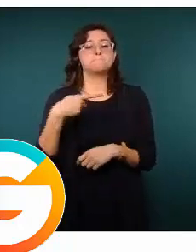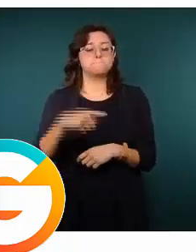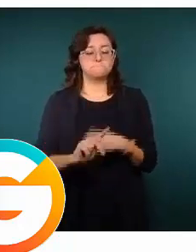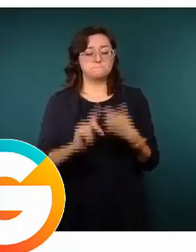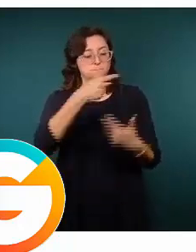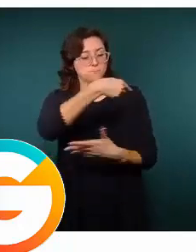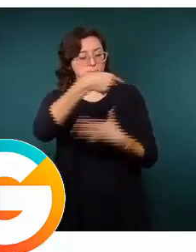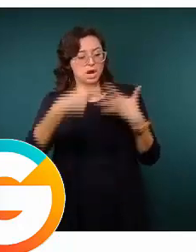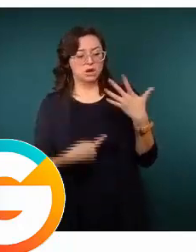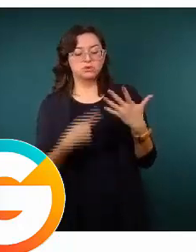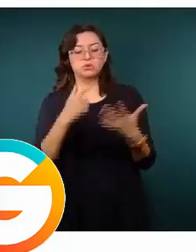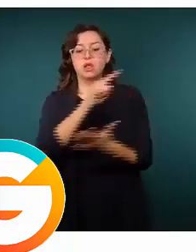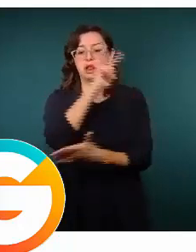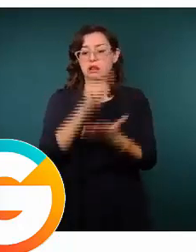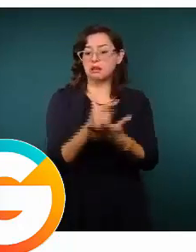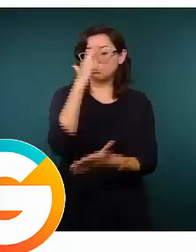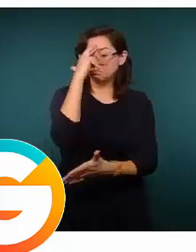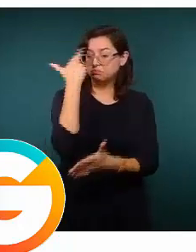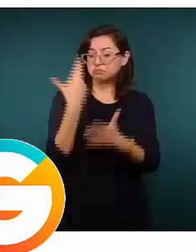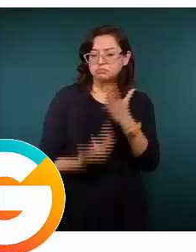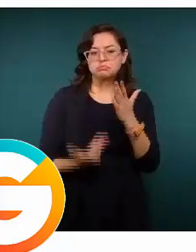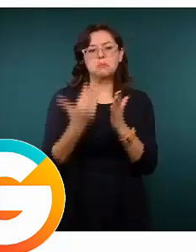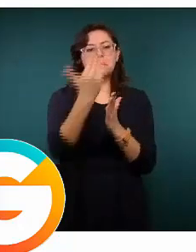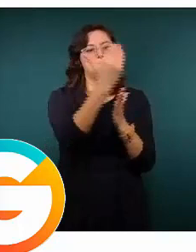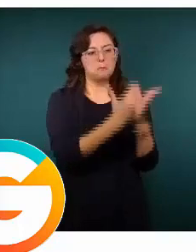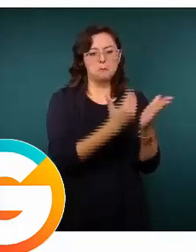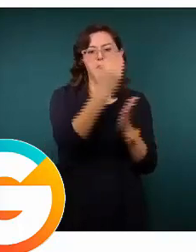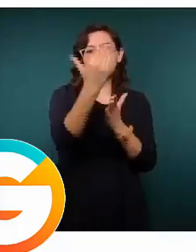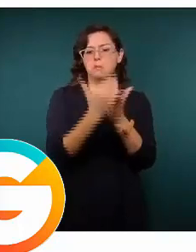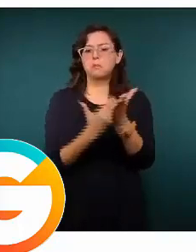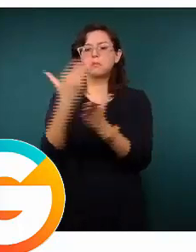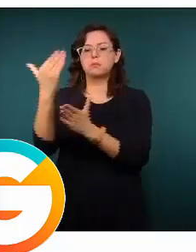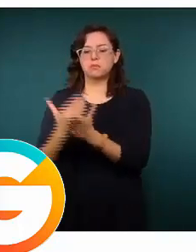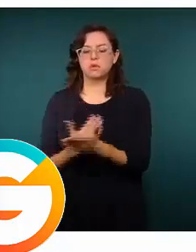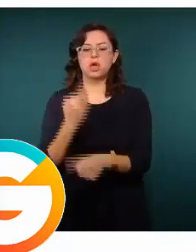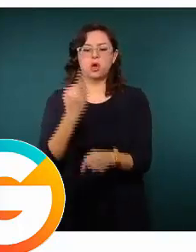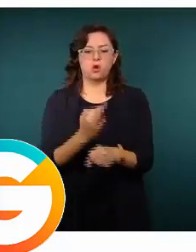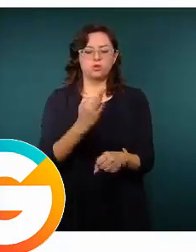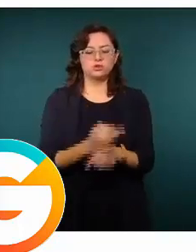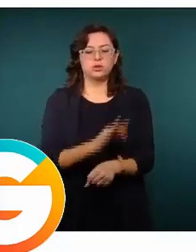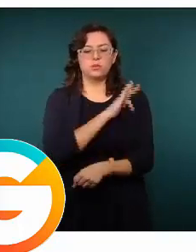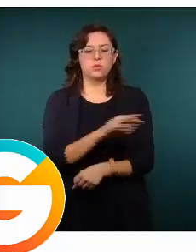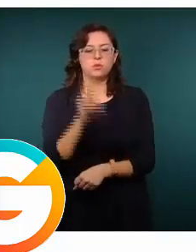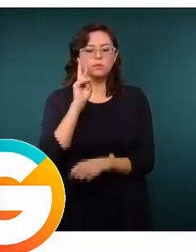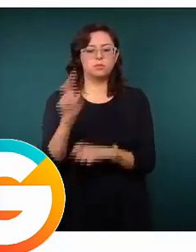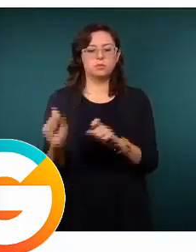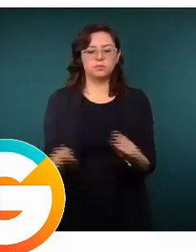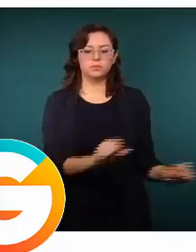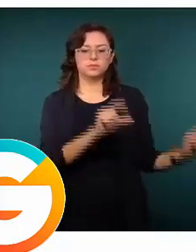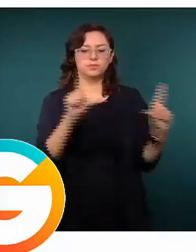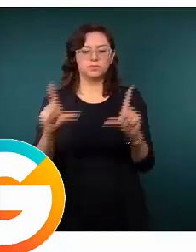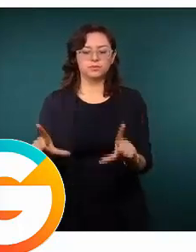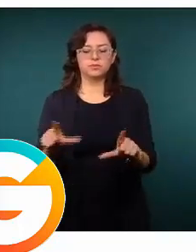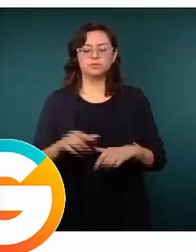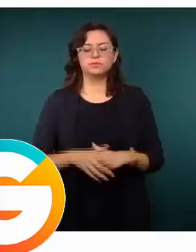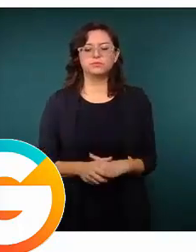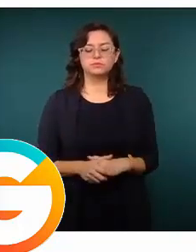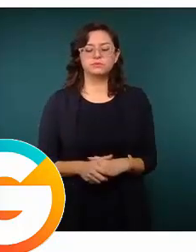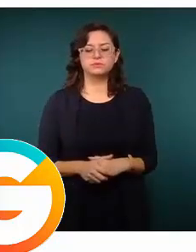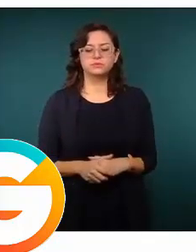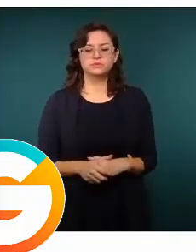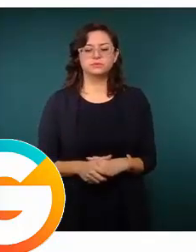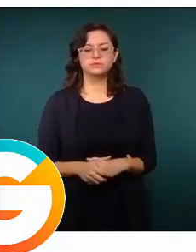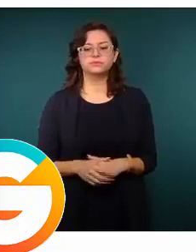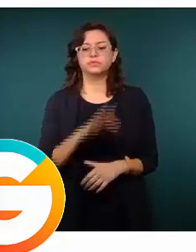delitos van a la baja. Ahorita lo vamos a ver en las gráficas. La que sigue, por favor. Aquí tenemos